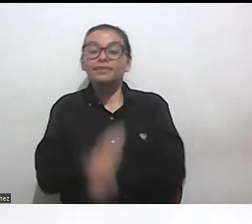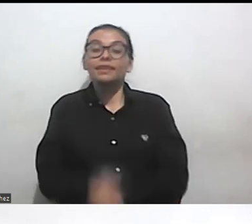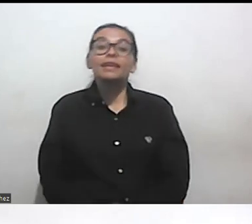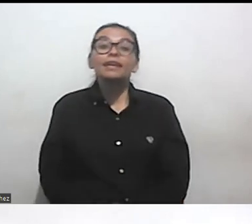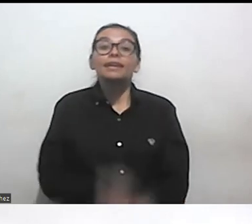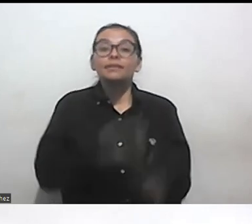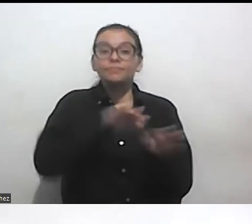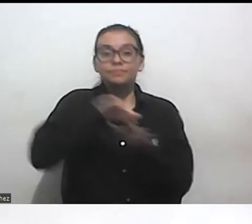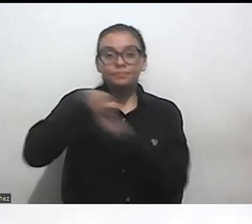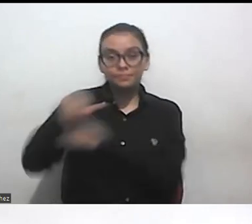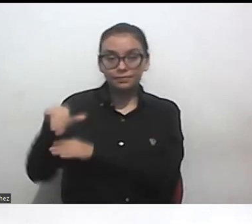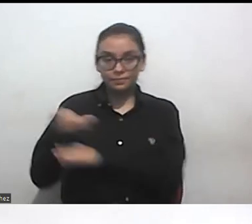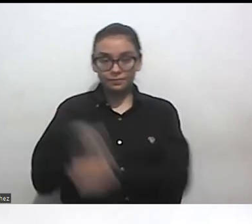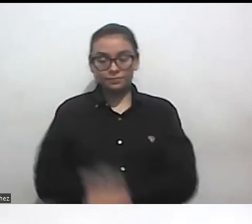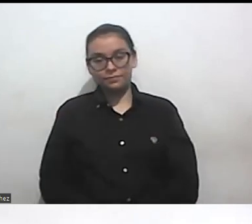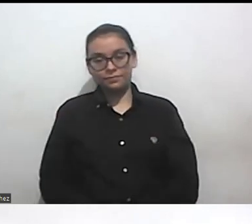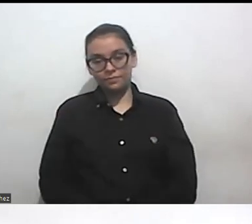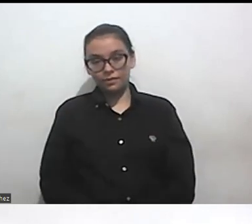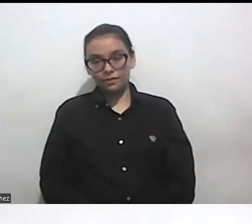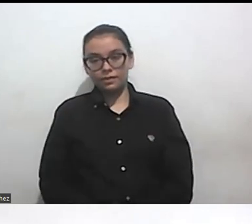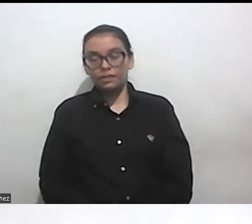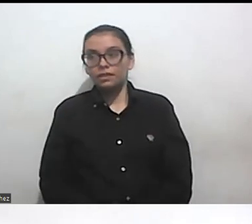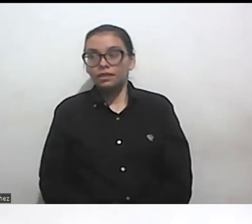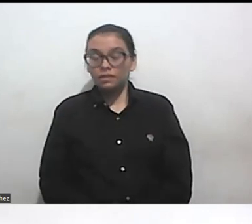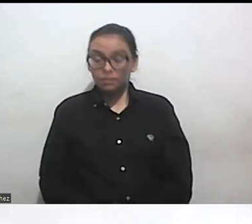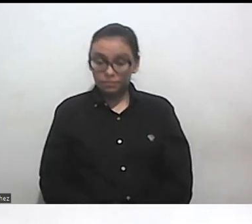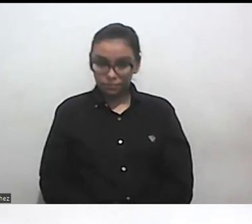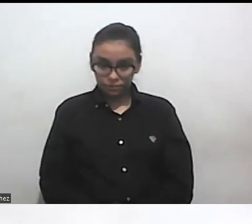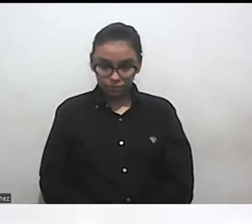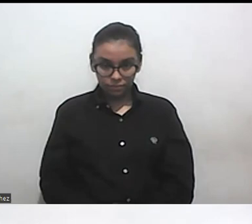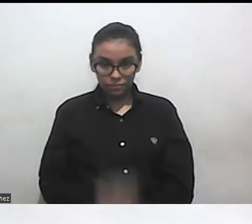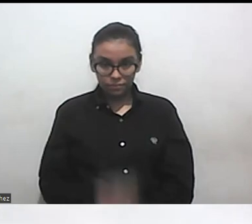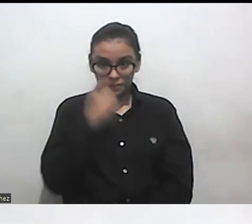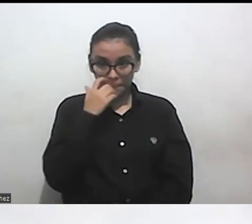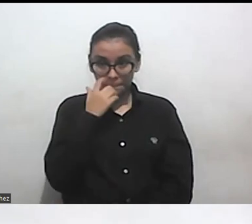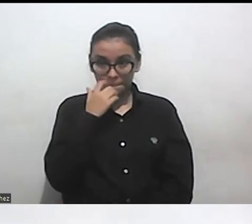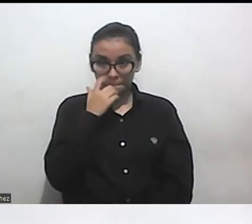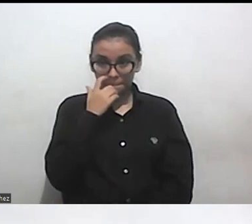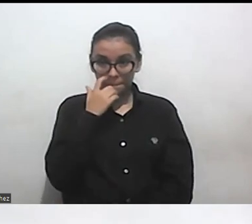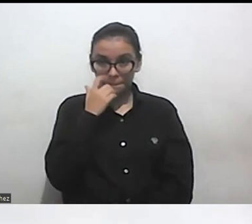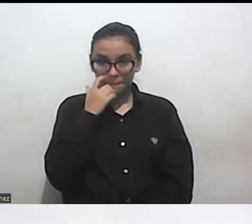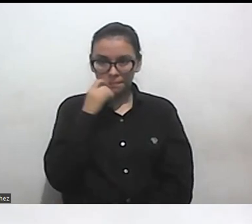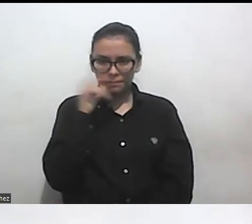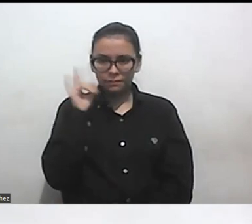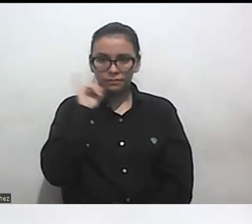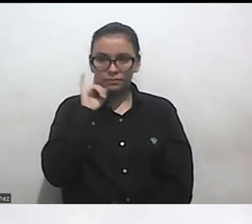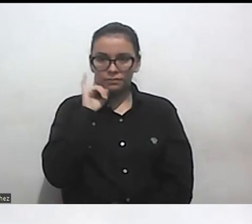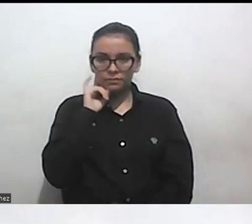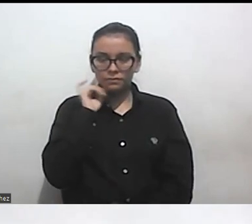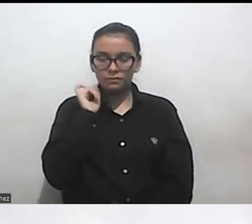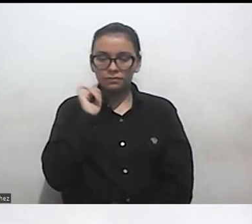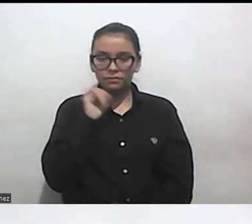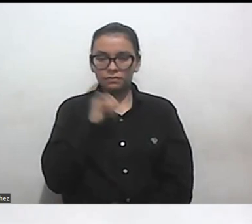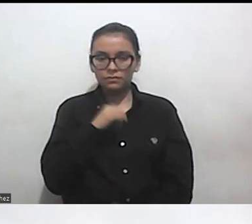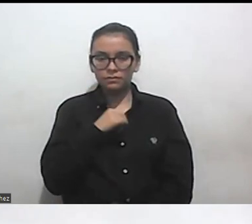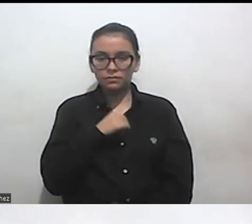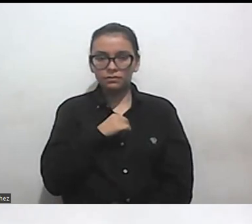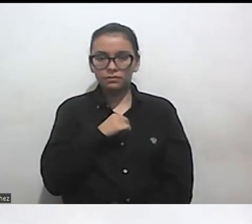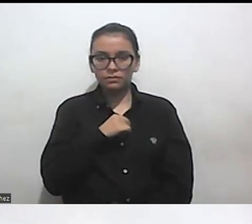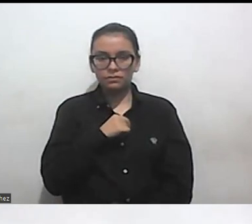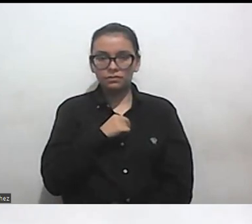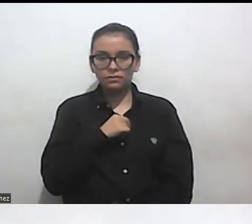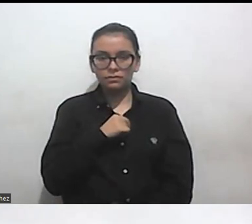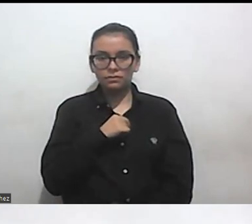voy a hacer como así muy brevemente como un que me llamó mucho la atención de las cosas que